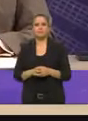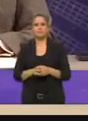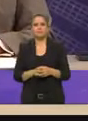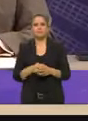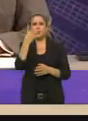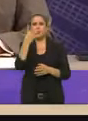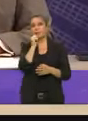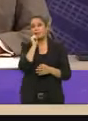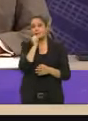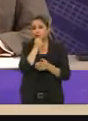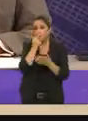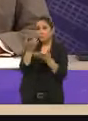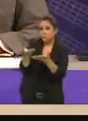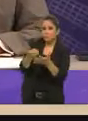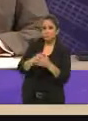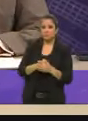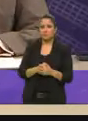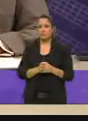4 segundos todavía